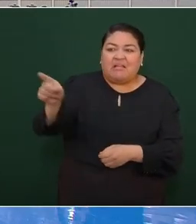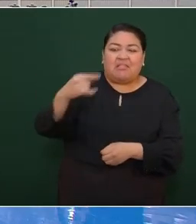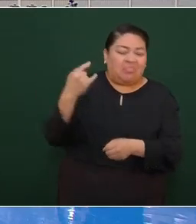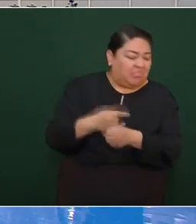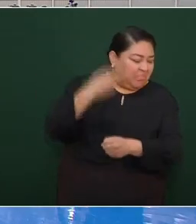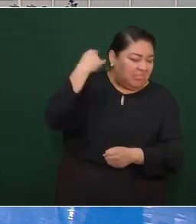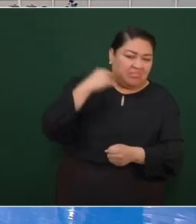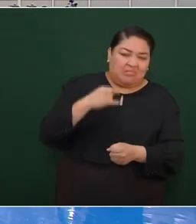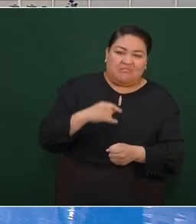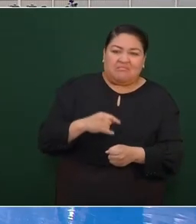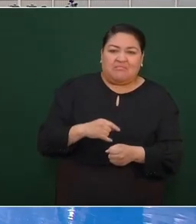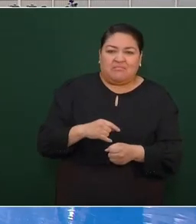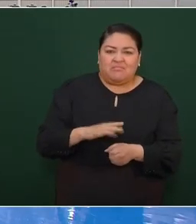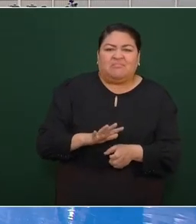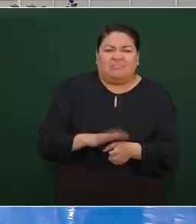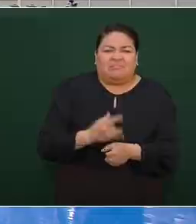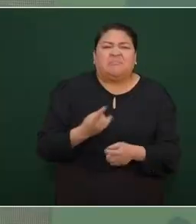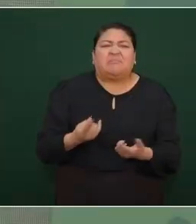¿para qué